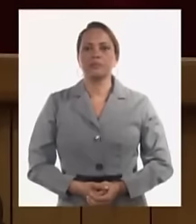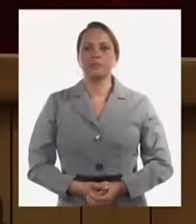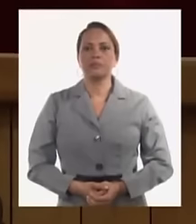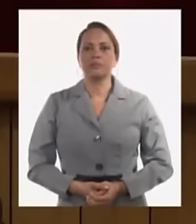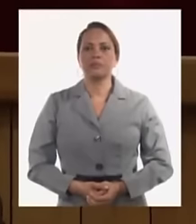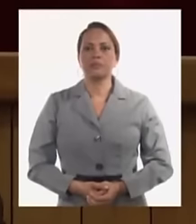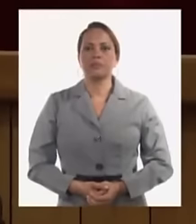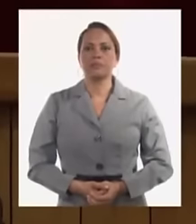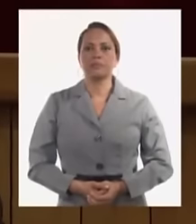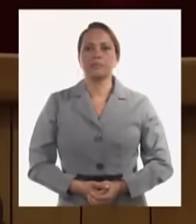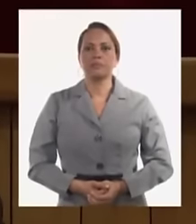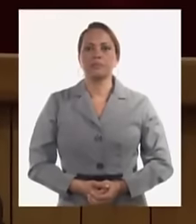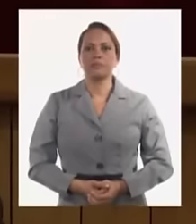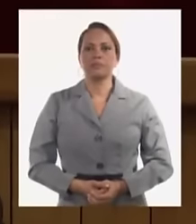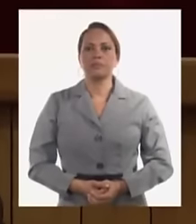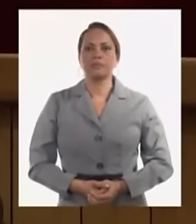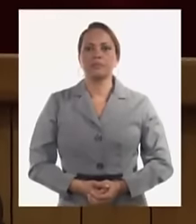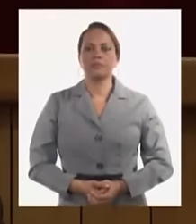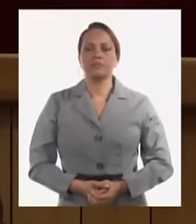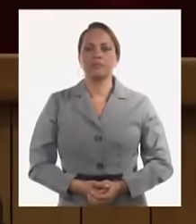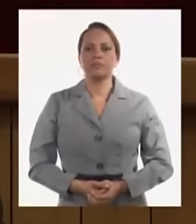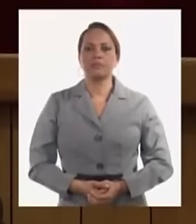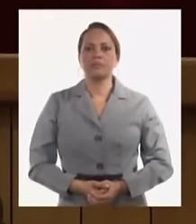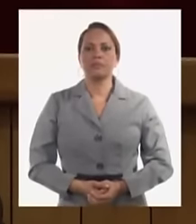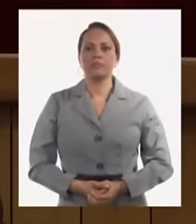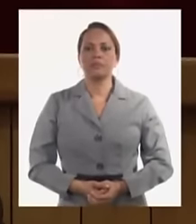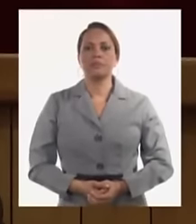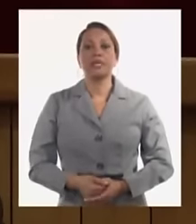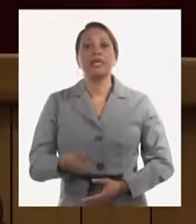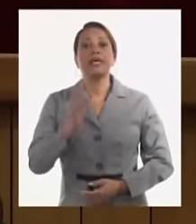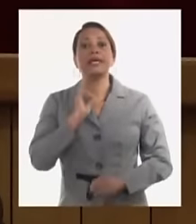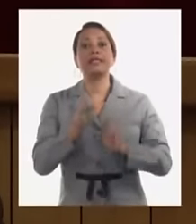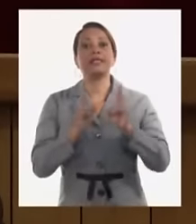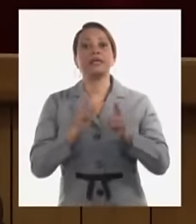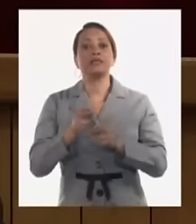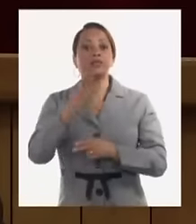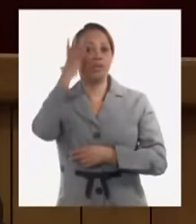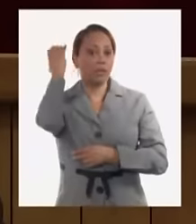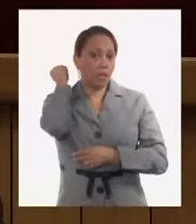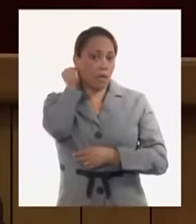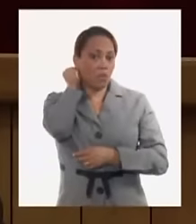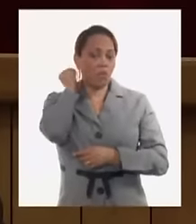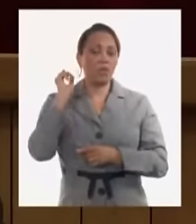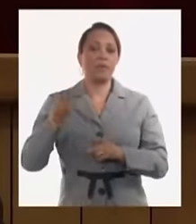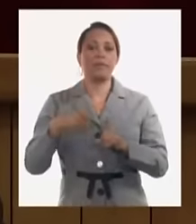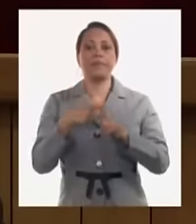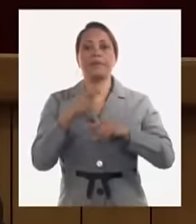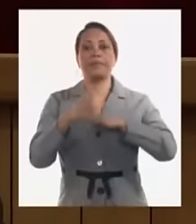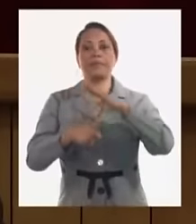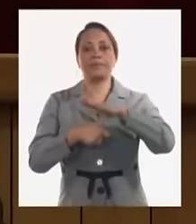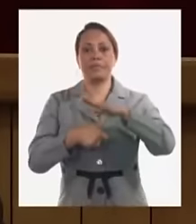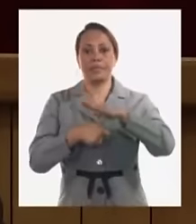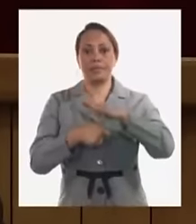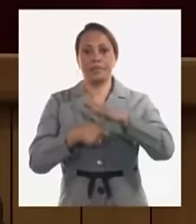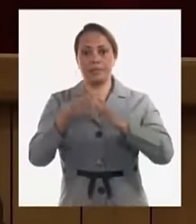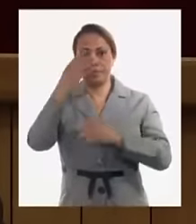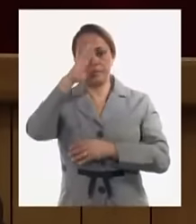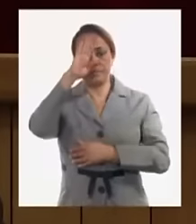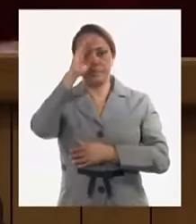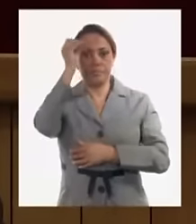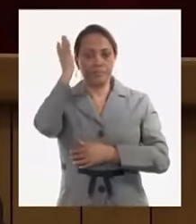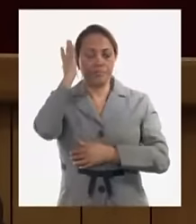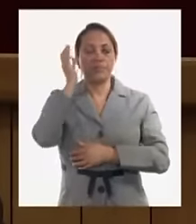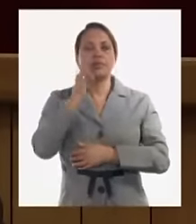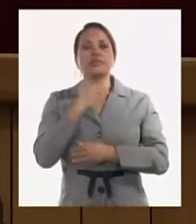por indicaciones del propio general de ejército y el presidente de la república se creó un grupo económico que